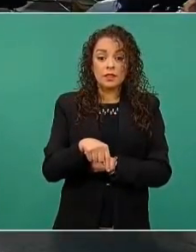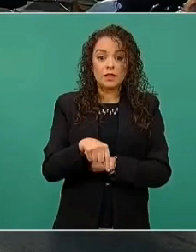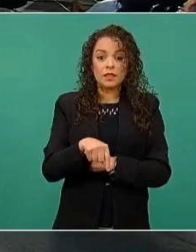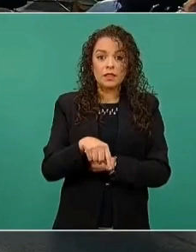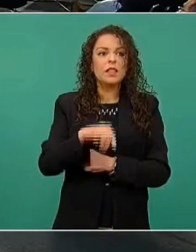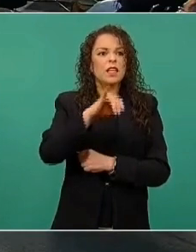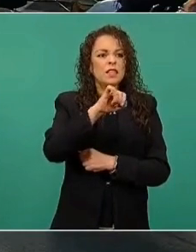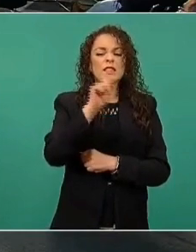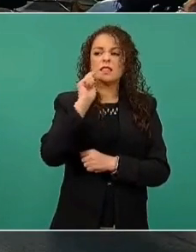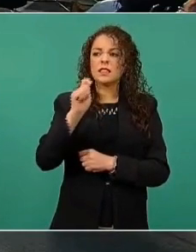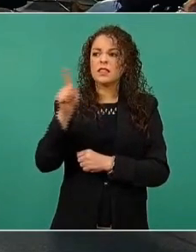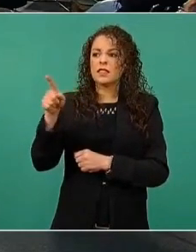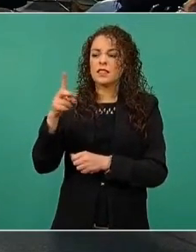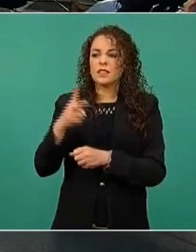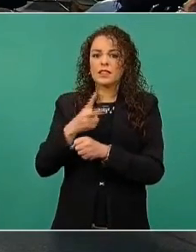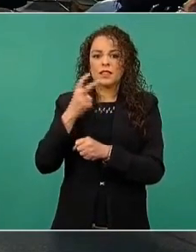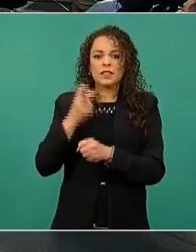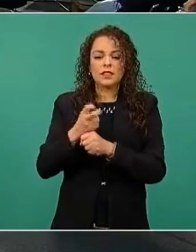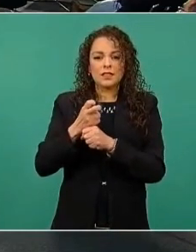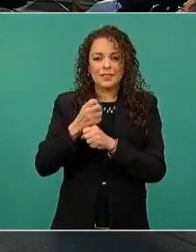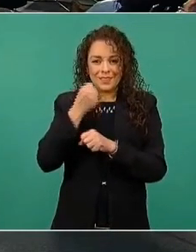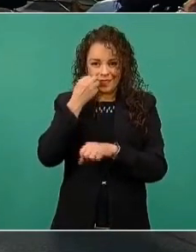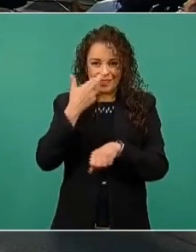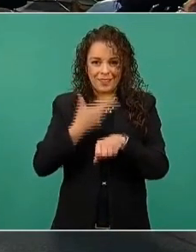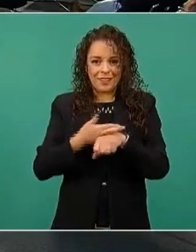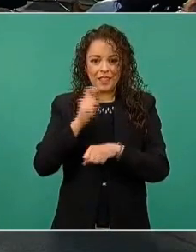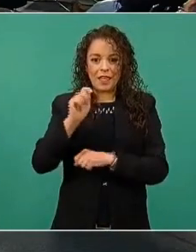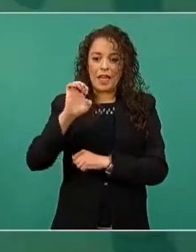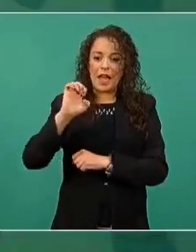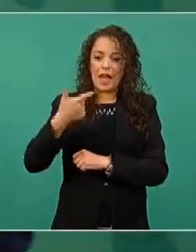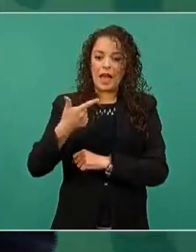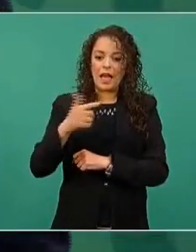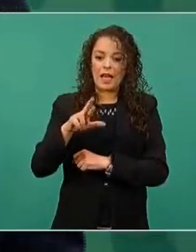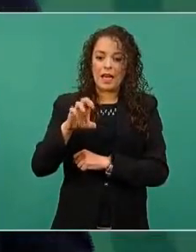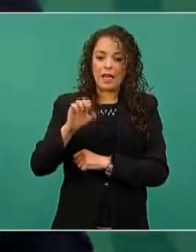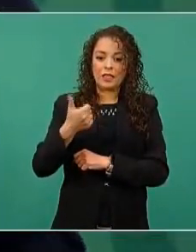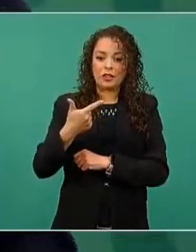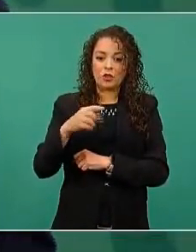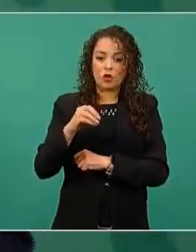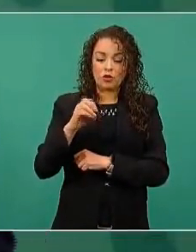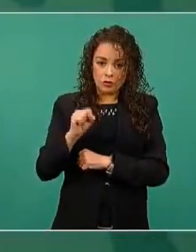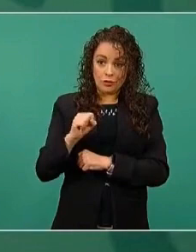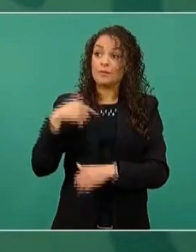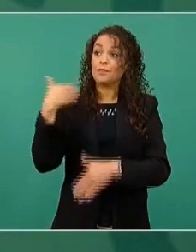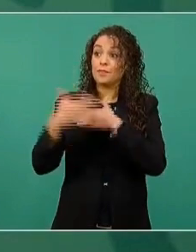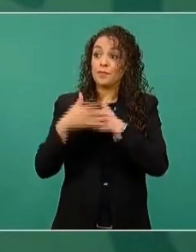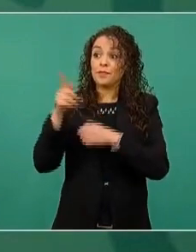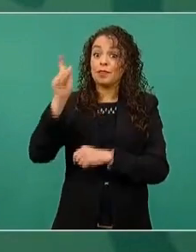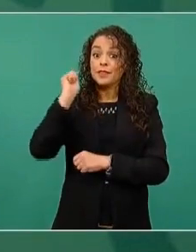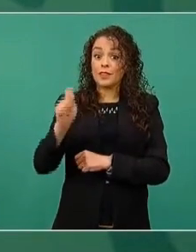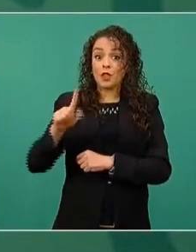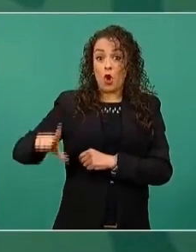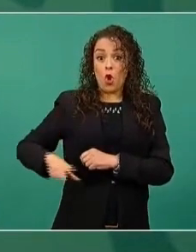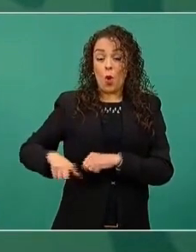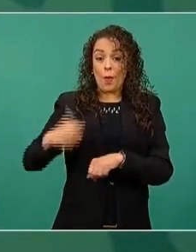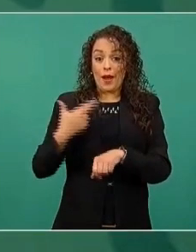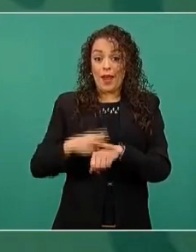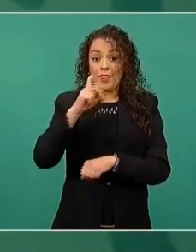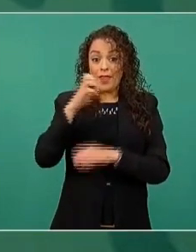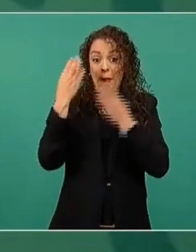subsecretaria de Egresos, que ya va a ser gobernadora del Banco de México,